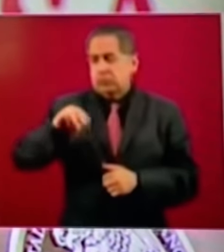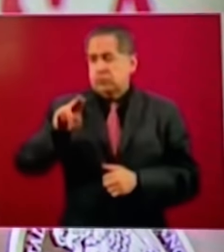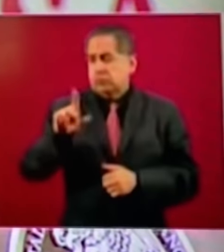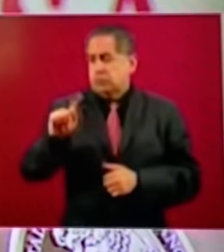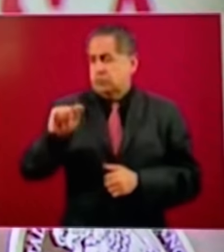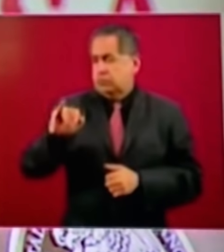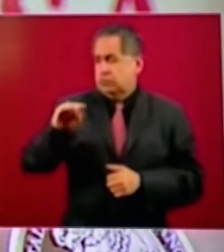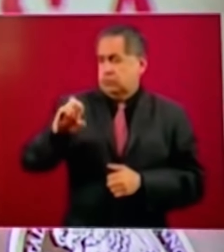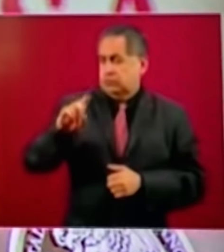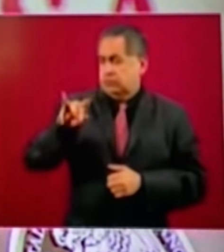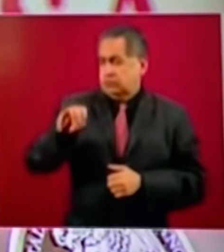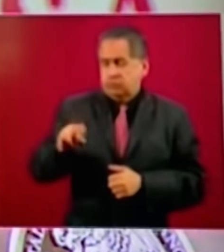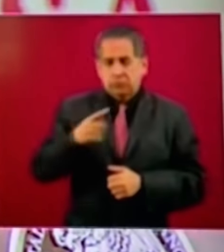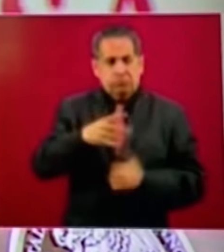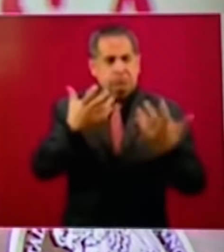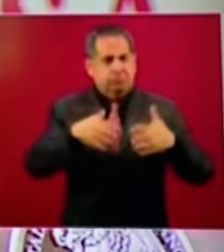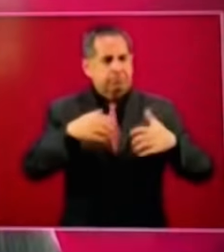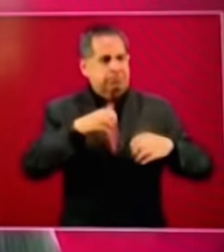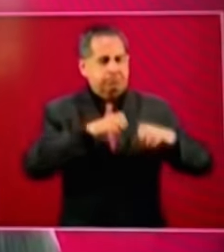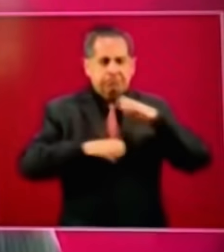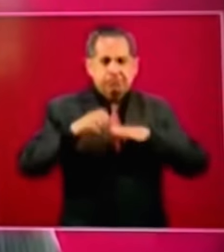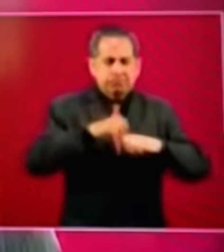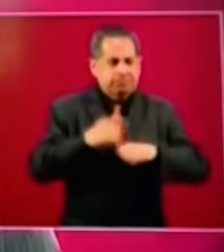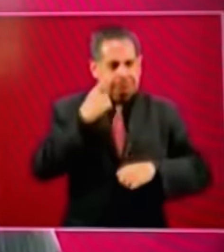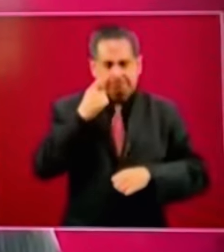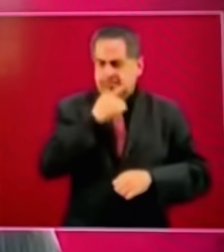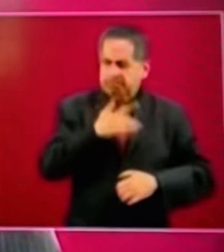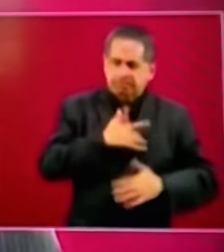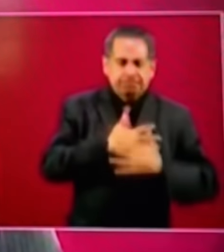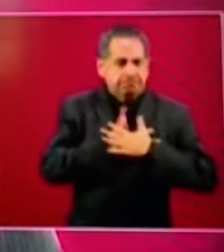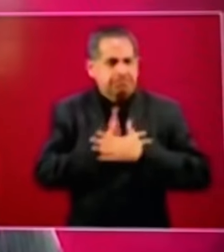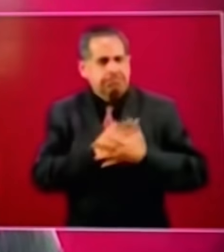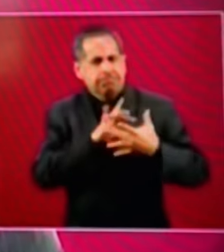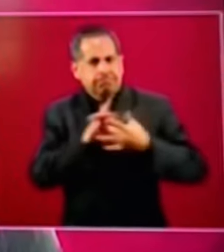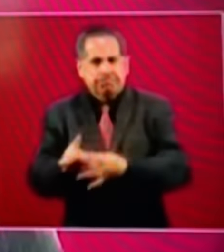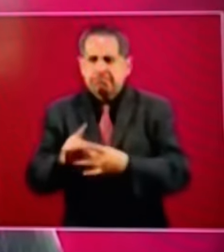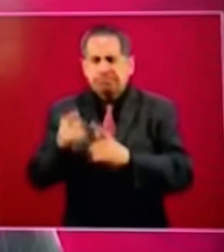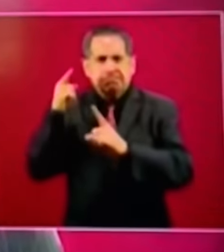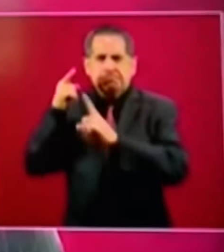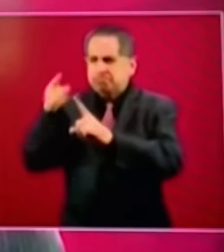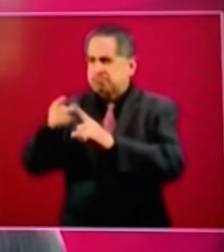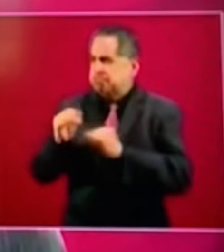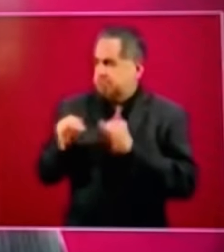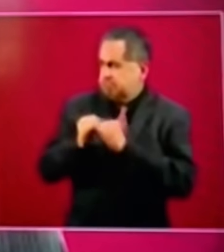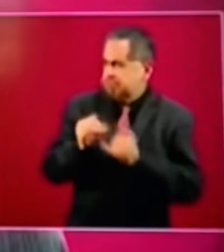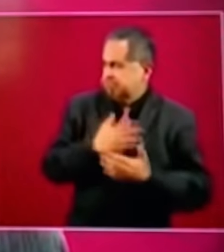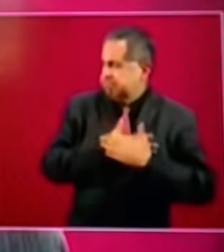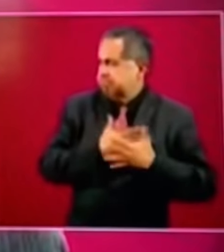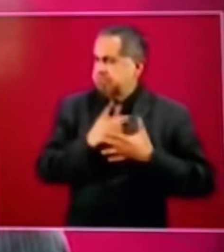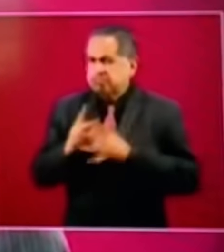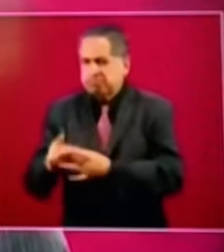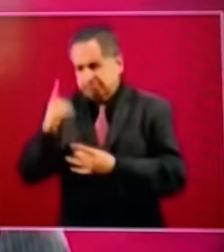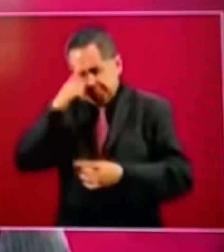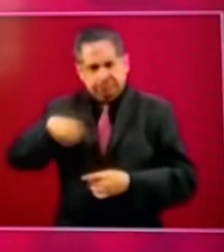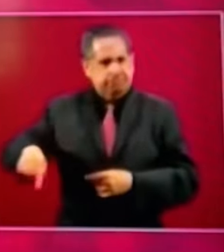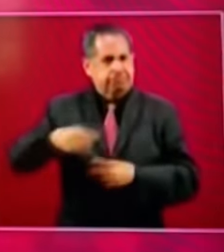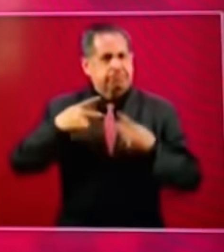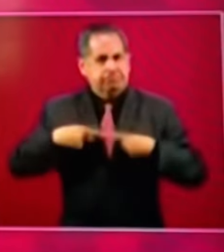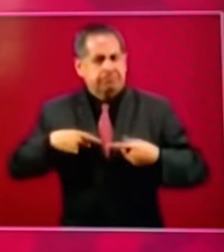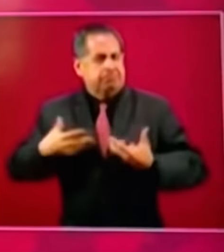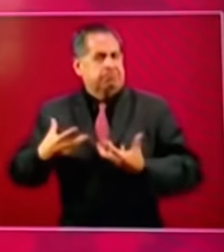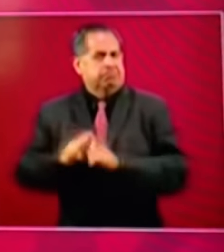caracterizado por ser una empresa con vocación social comprometida con causas e instituciones que benefician a nuestro pueblo